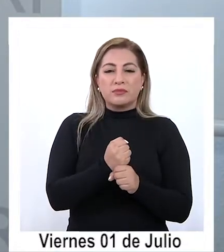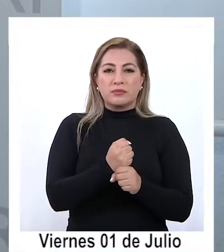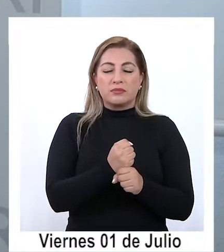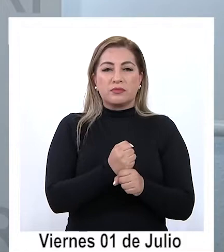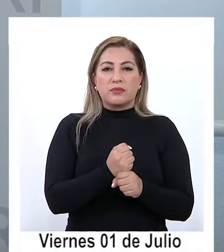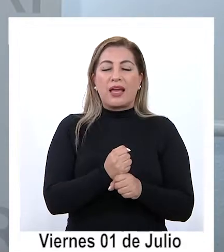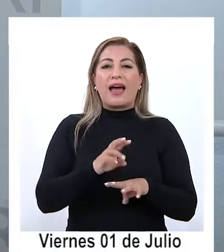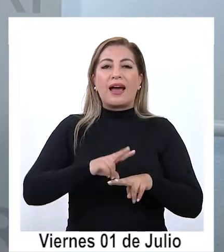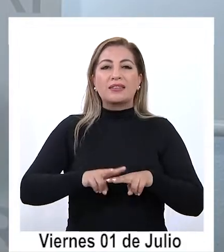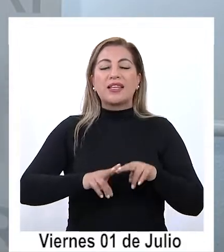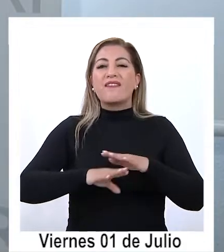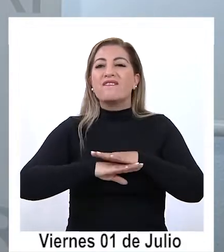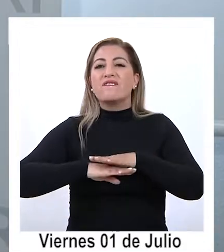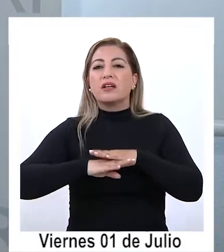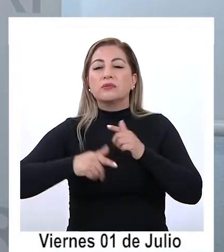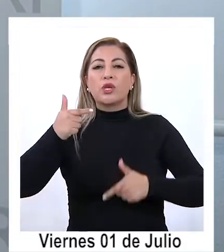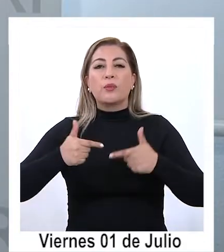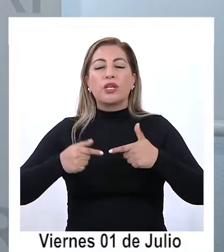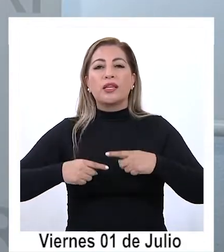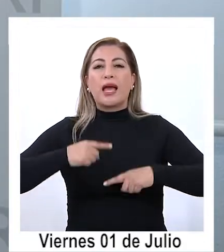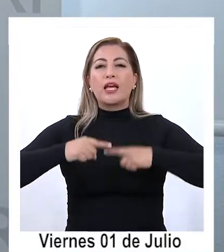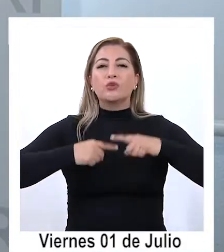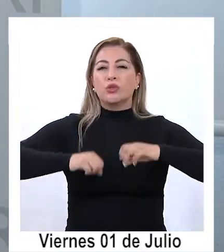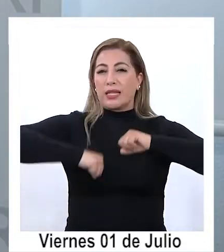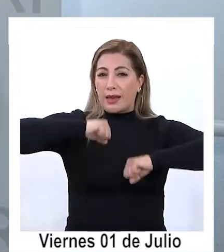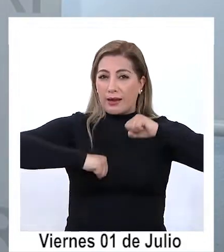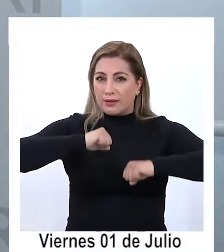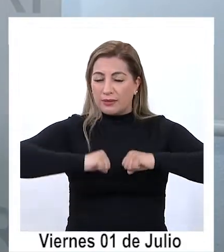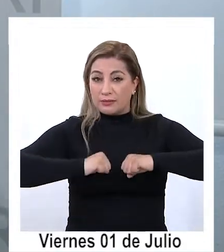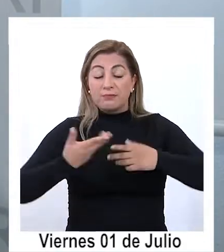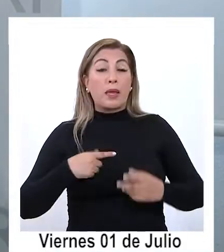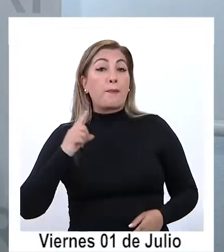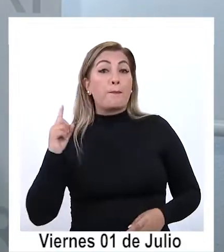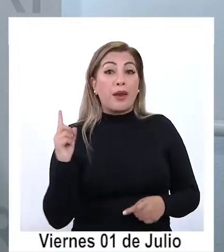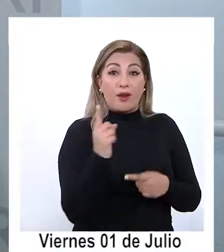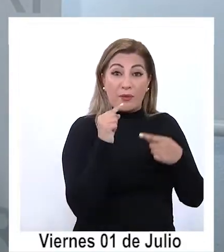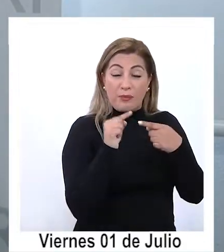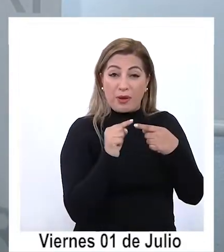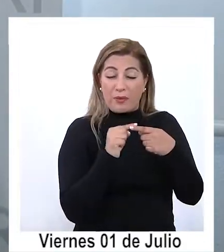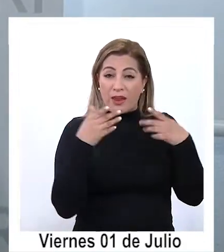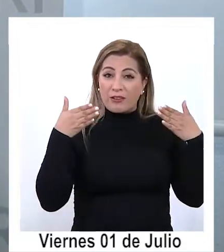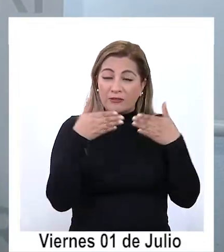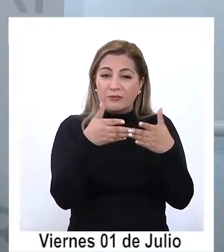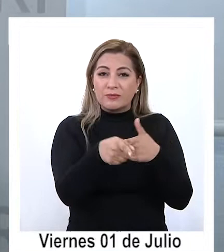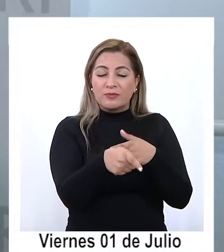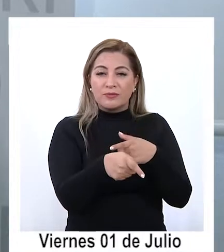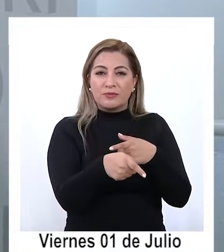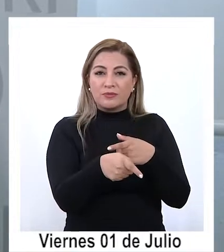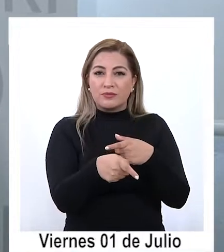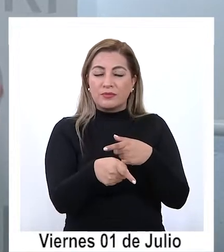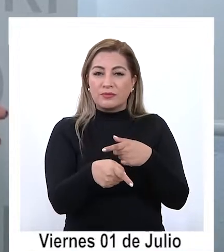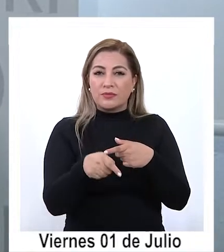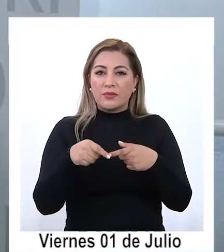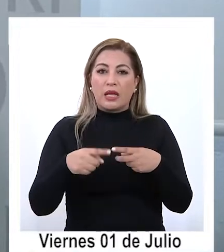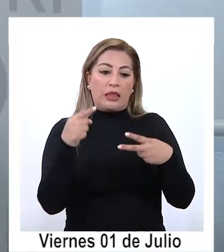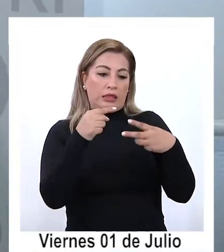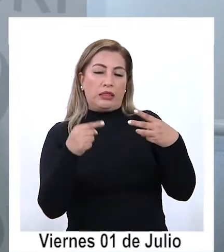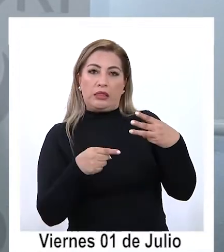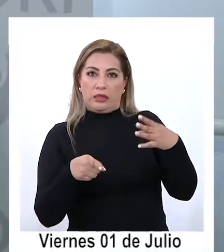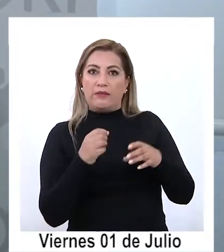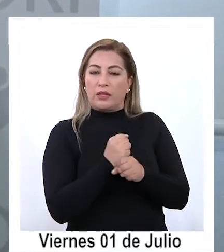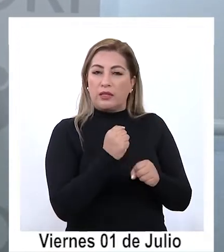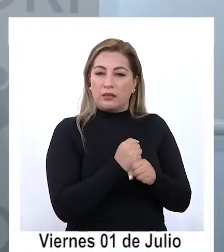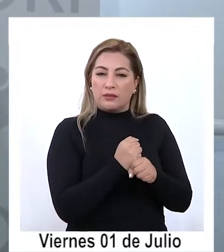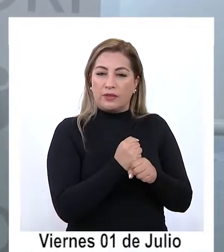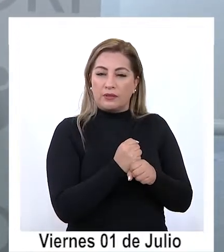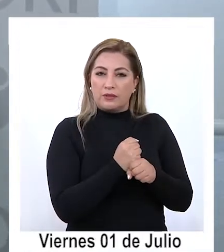sentar las bases para una política industrial cierto pero principalmente estas y otras líneas que